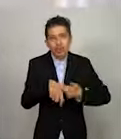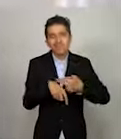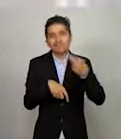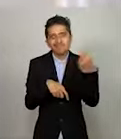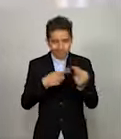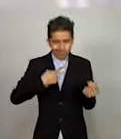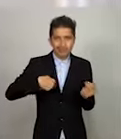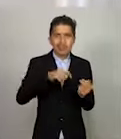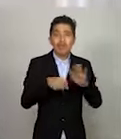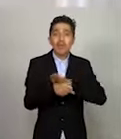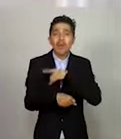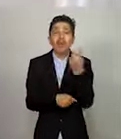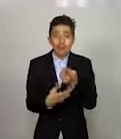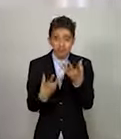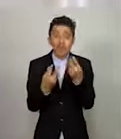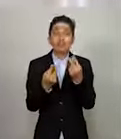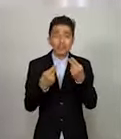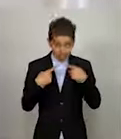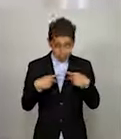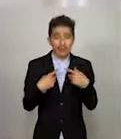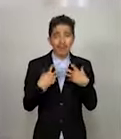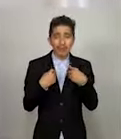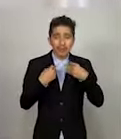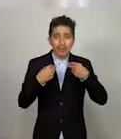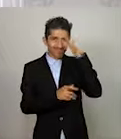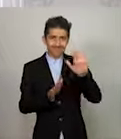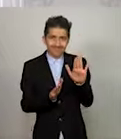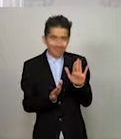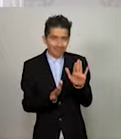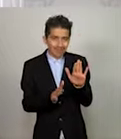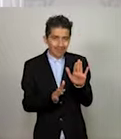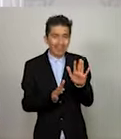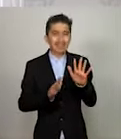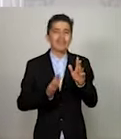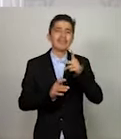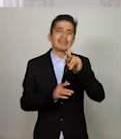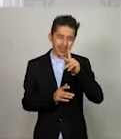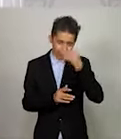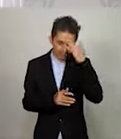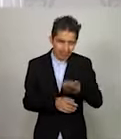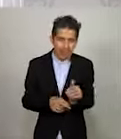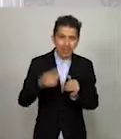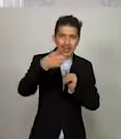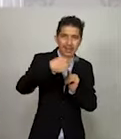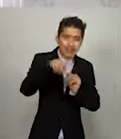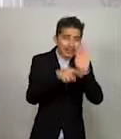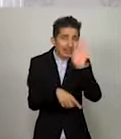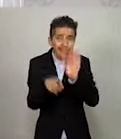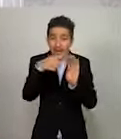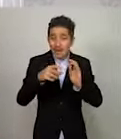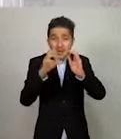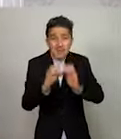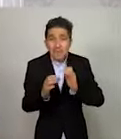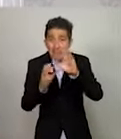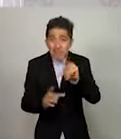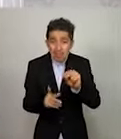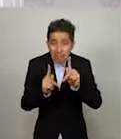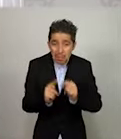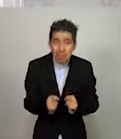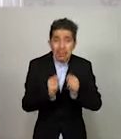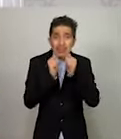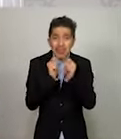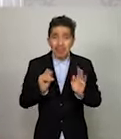porque se han contagiado muchas y muchos, pero sepan también que si ustedes no se